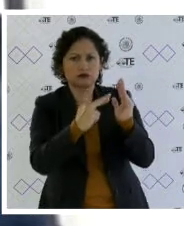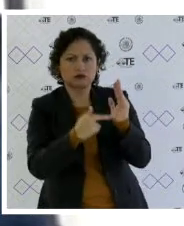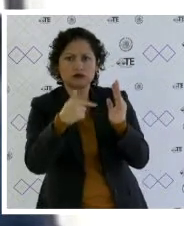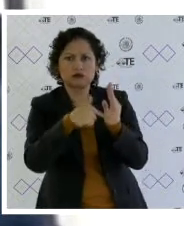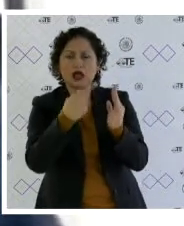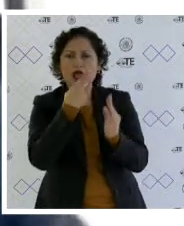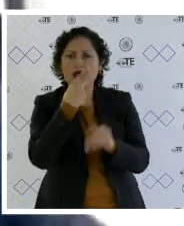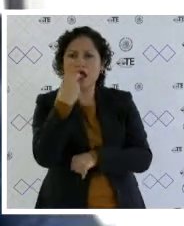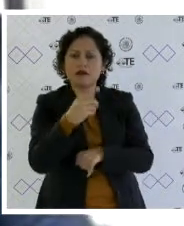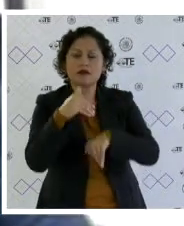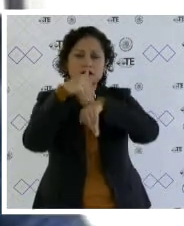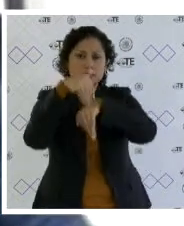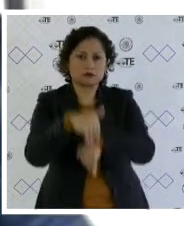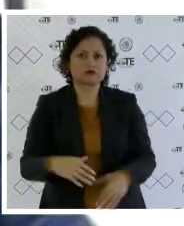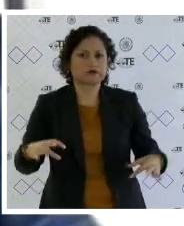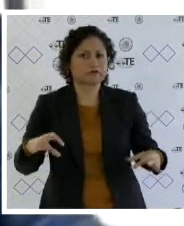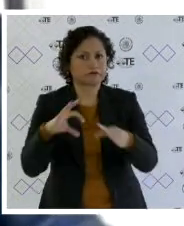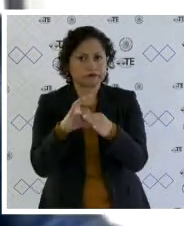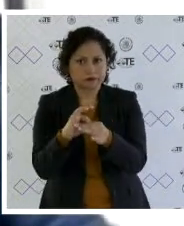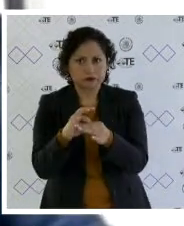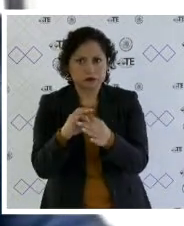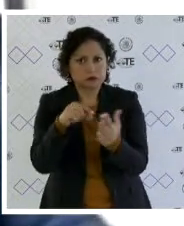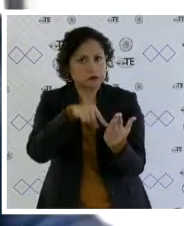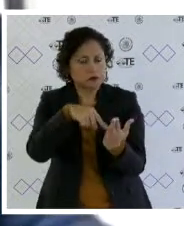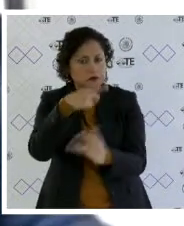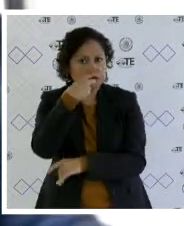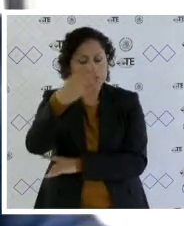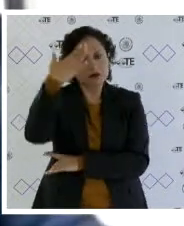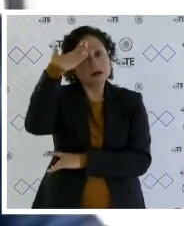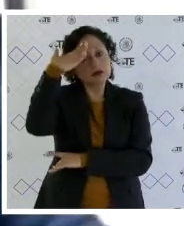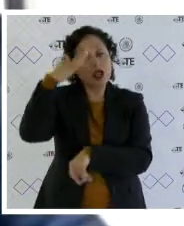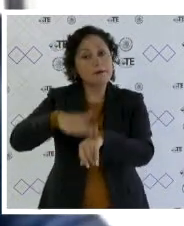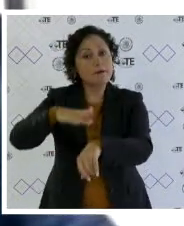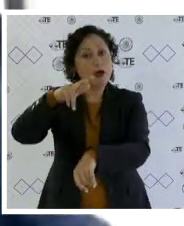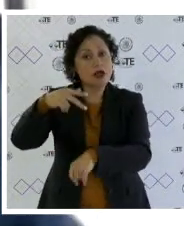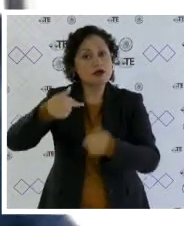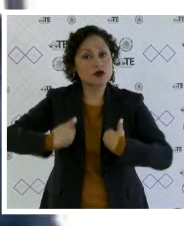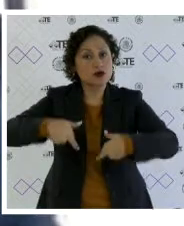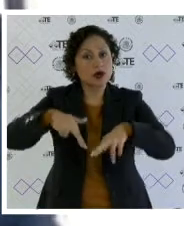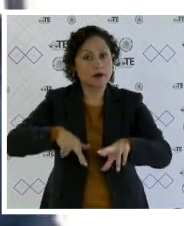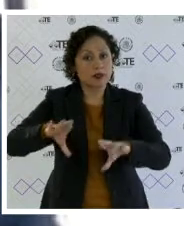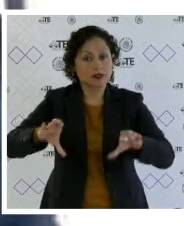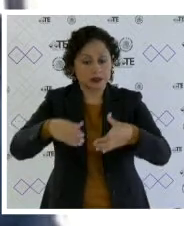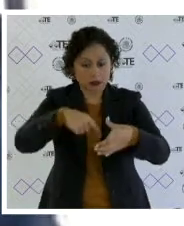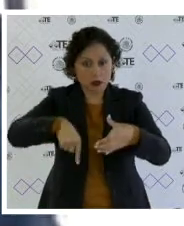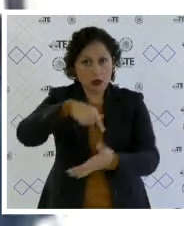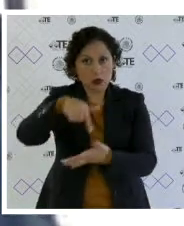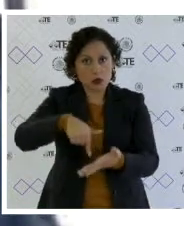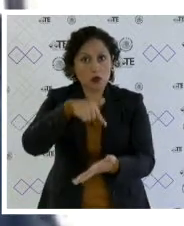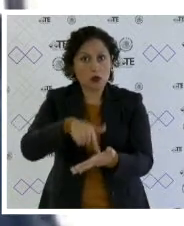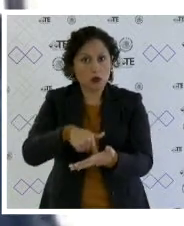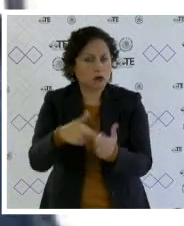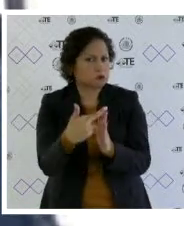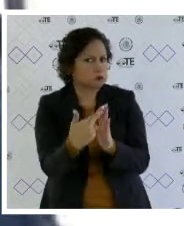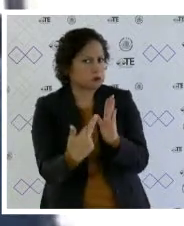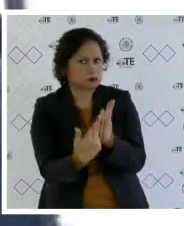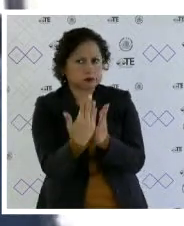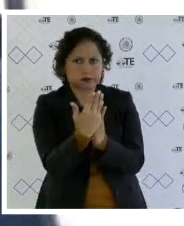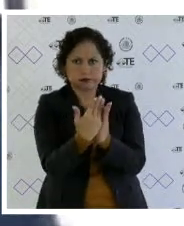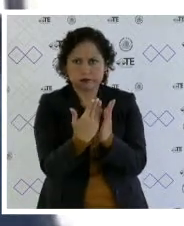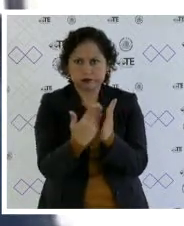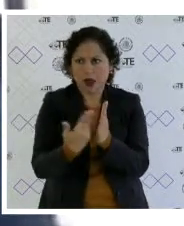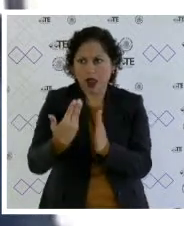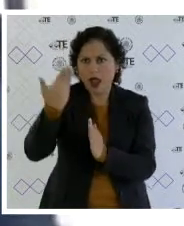consistente en que la lista la encabezaría quien tuviera mayor representación en la unidad territorial con reglas previstas con